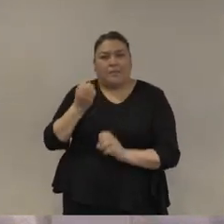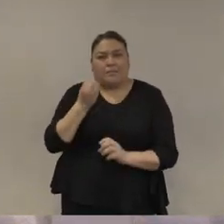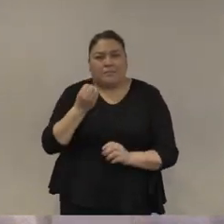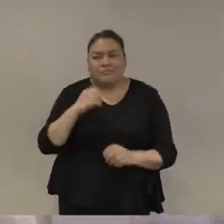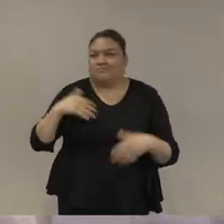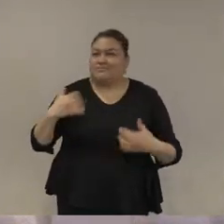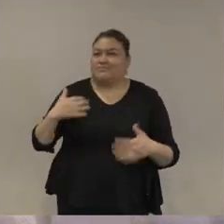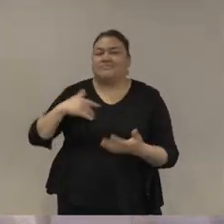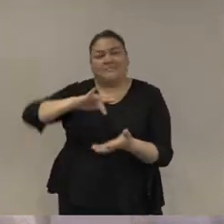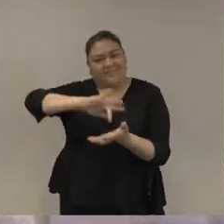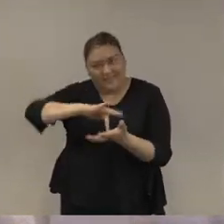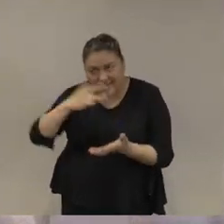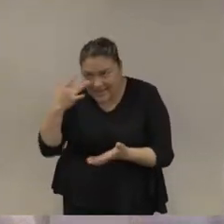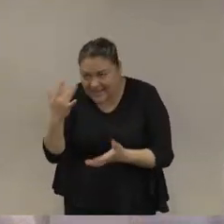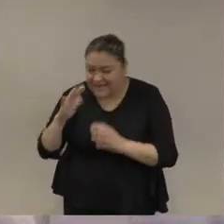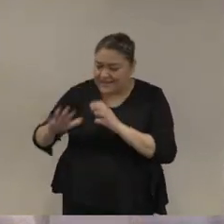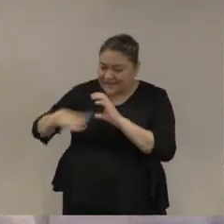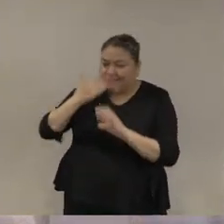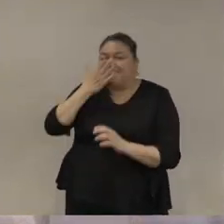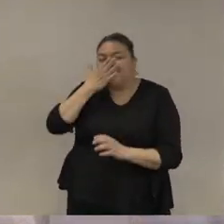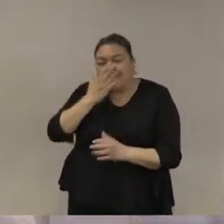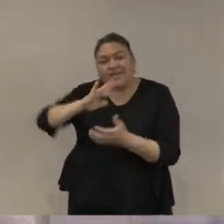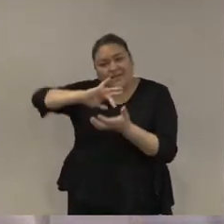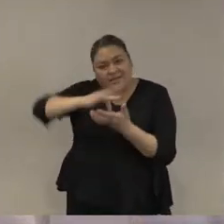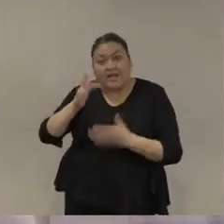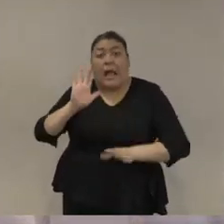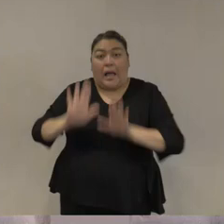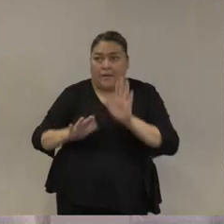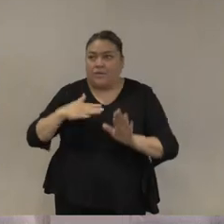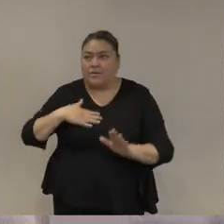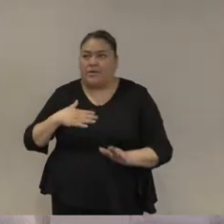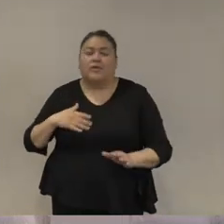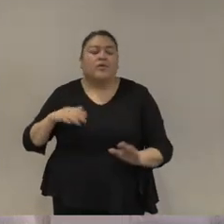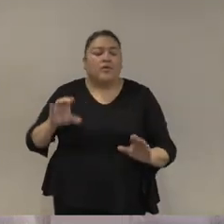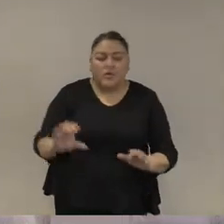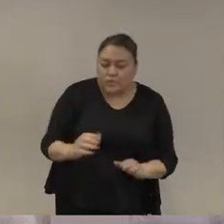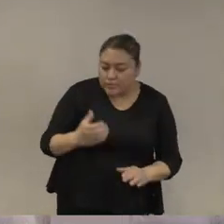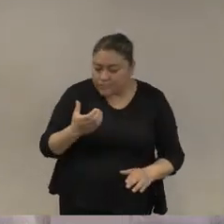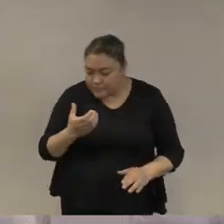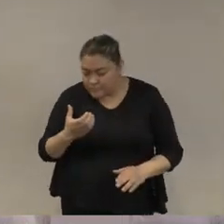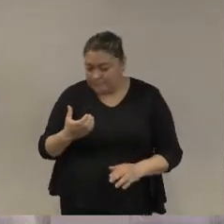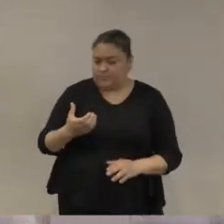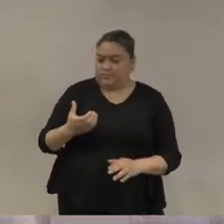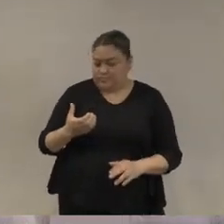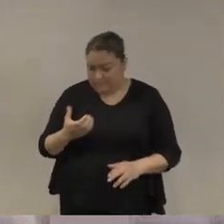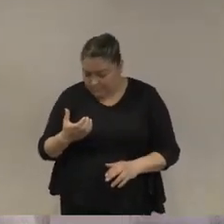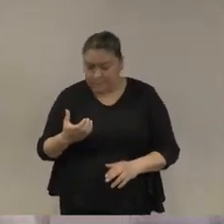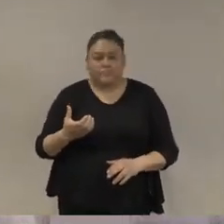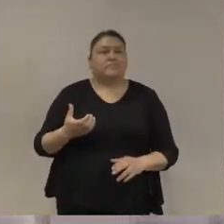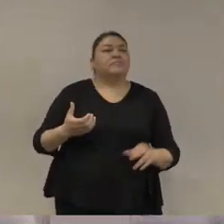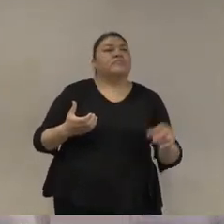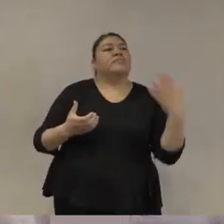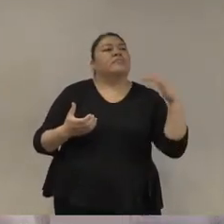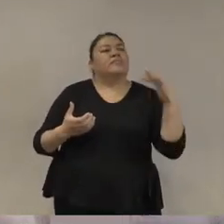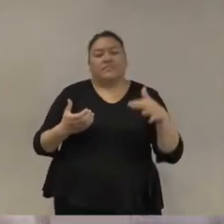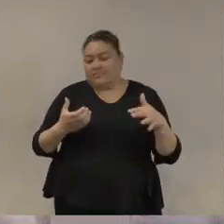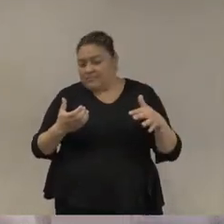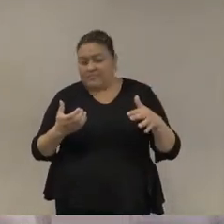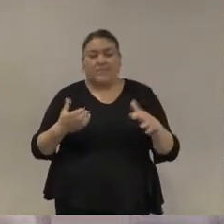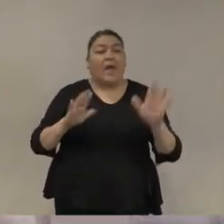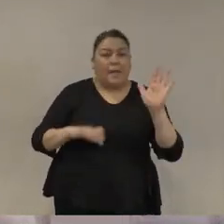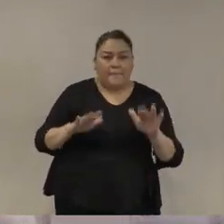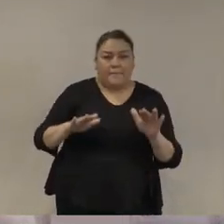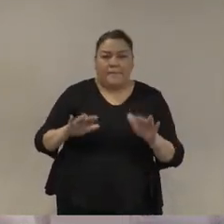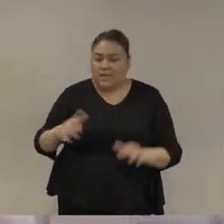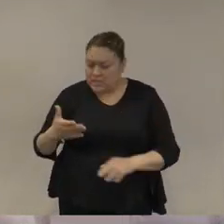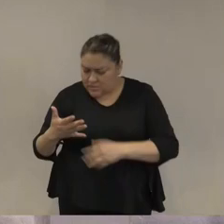agradezco y espero que lo sigan haciendo porque la verdad es que cuando puedo lo volteo a ver cuando veo que no tiene mucho sentido porque estamos metidos en una discusión pero